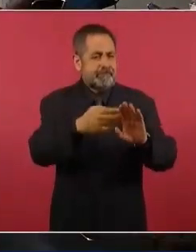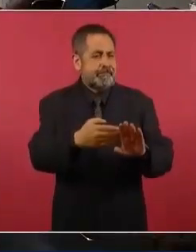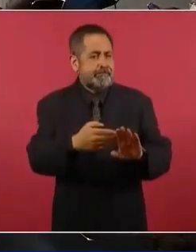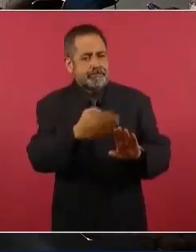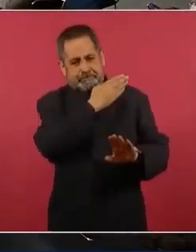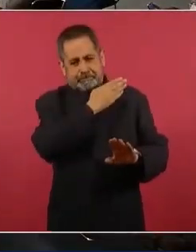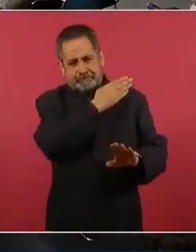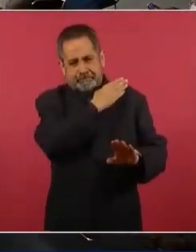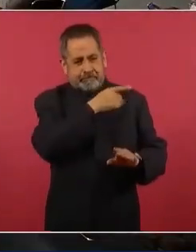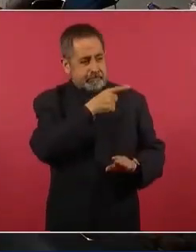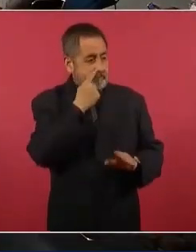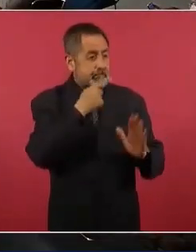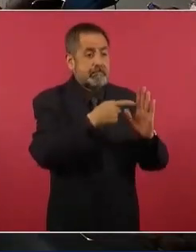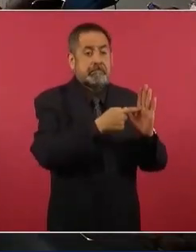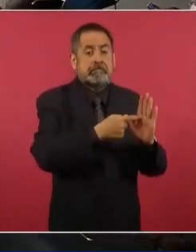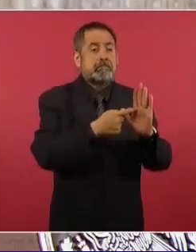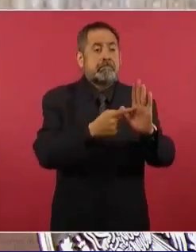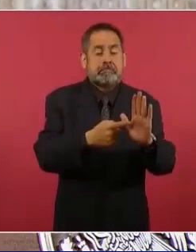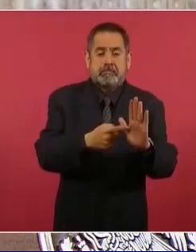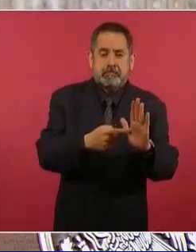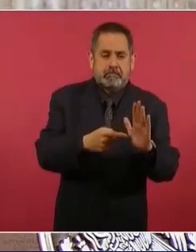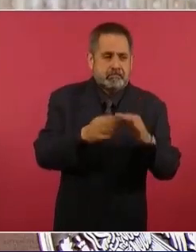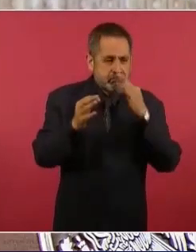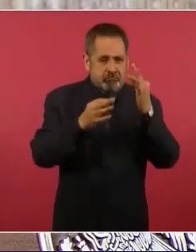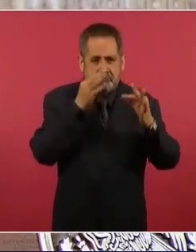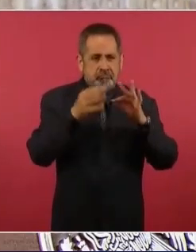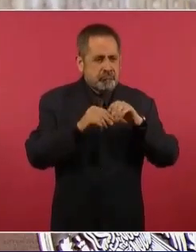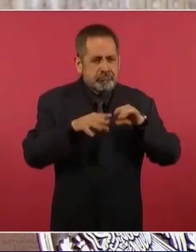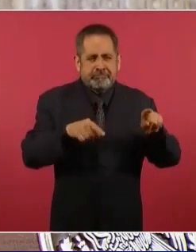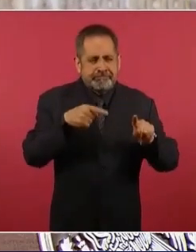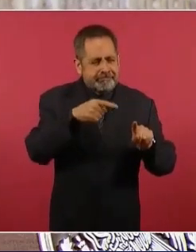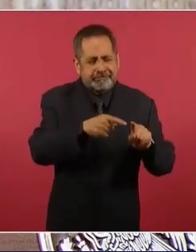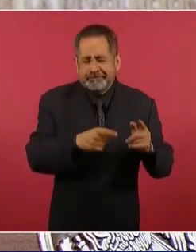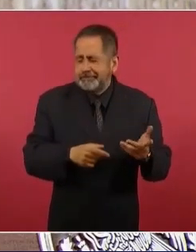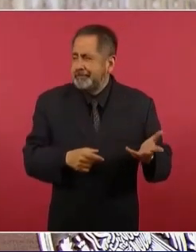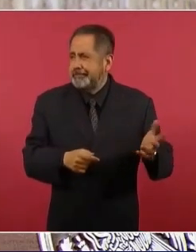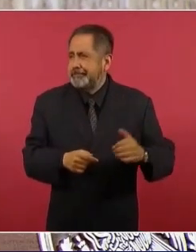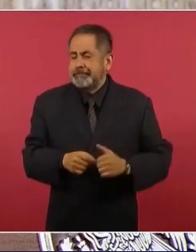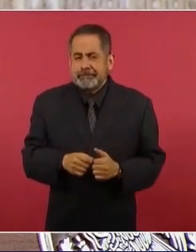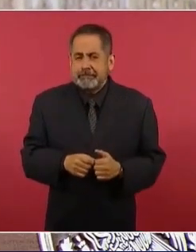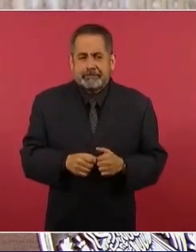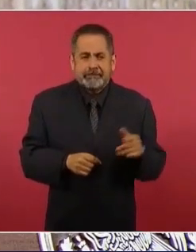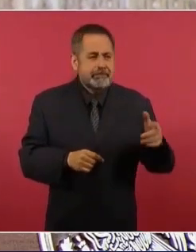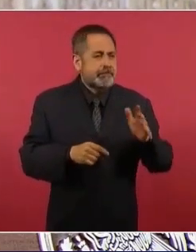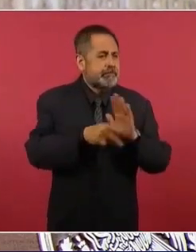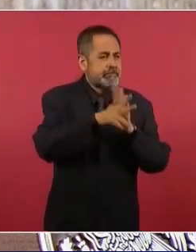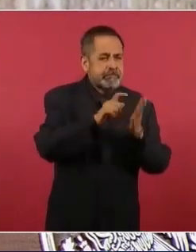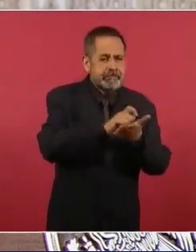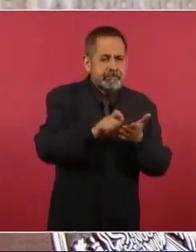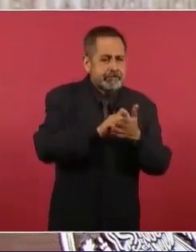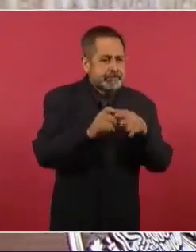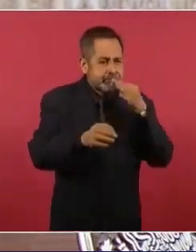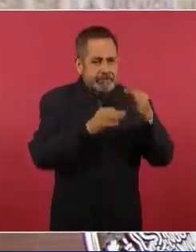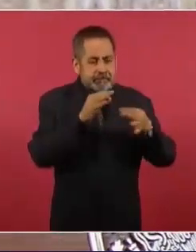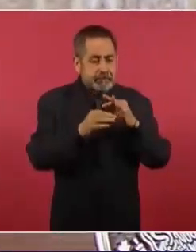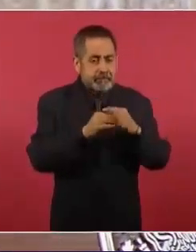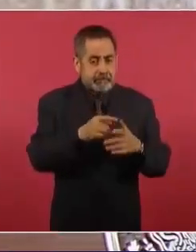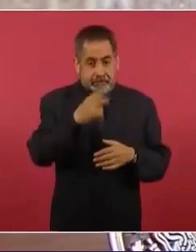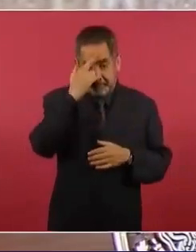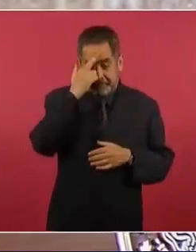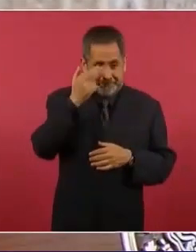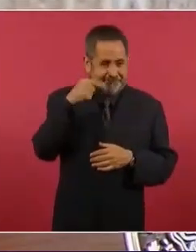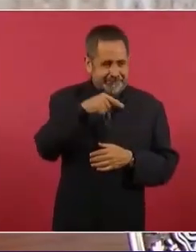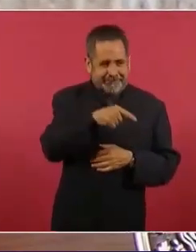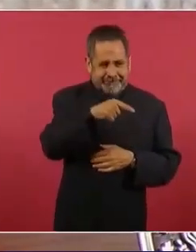plantea aquí, de los medios de información, de los periódicos, al día siguiente